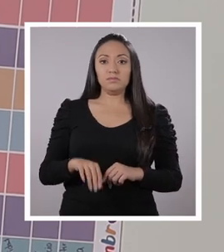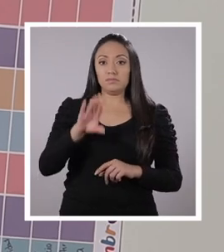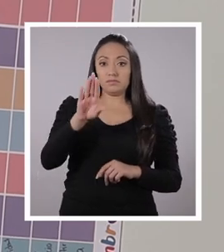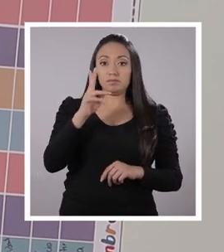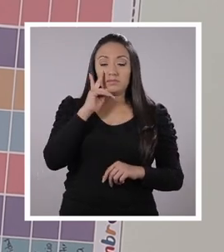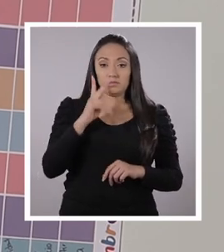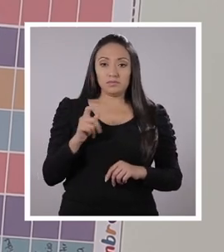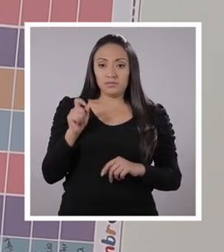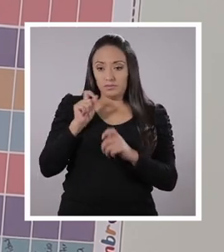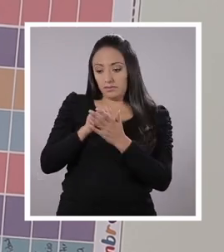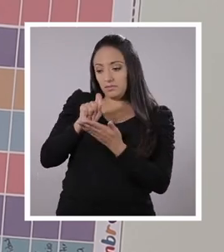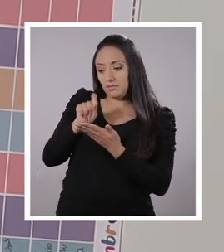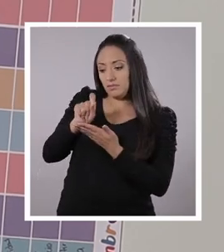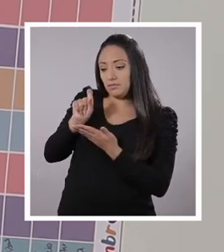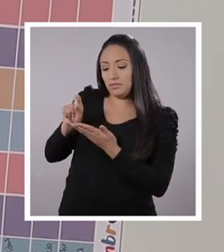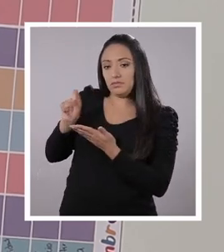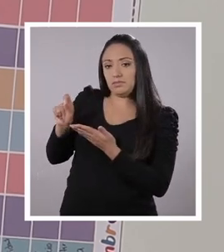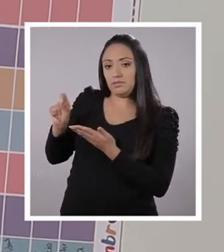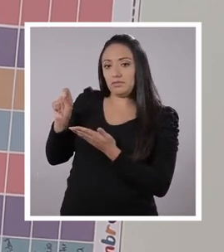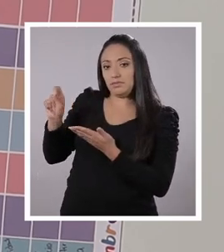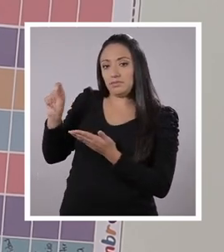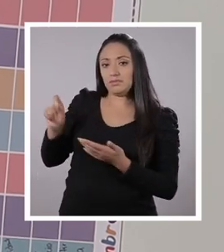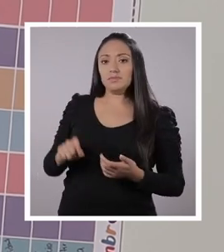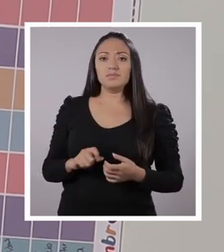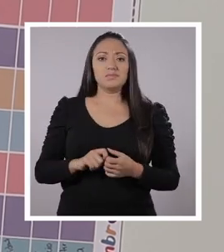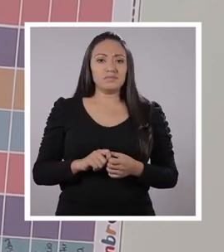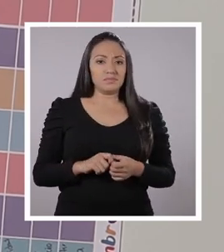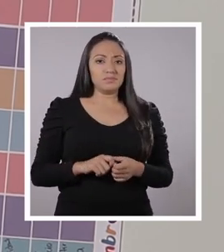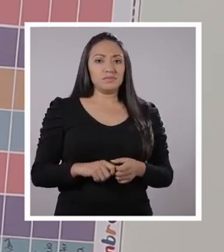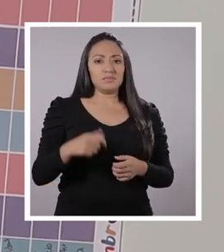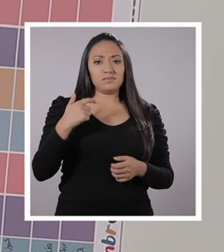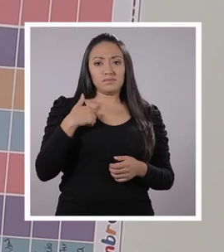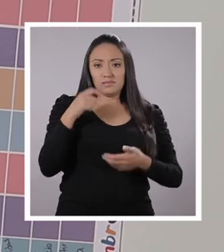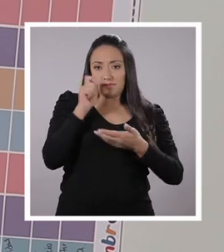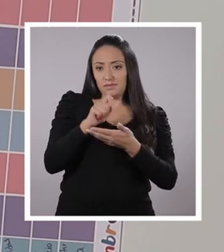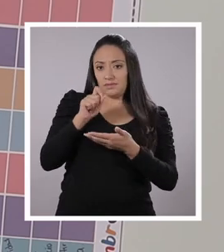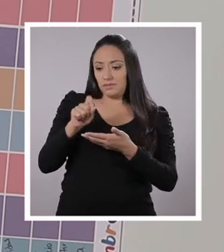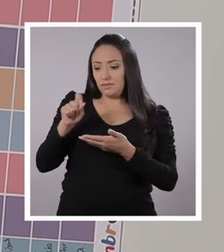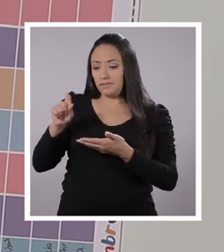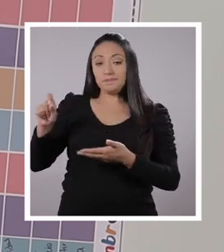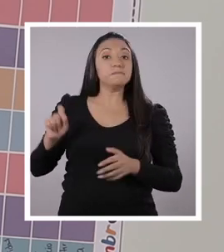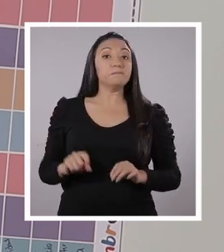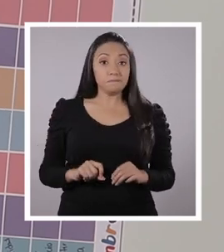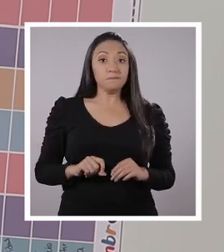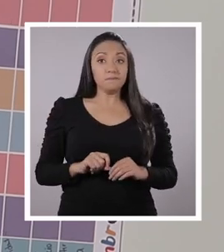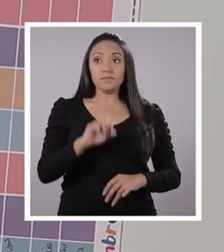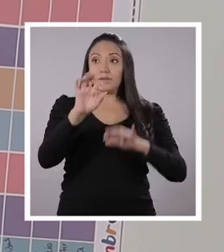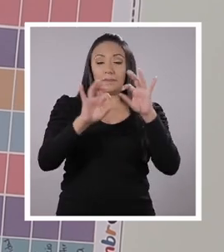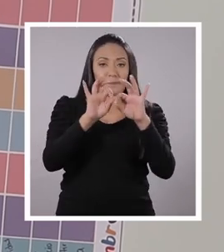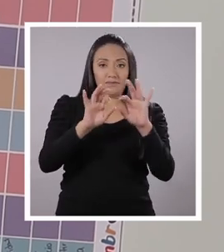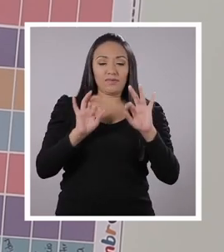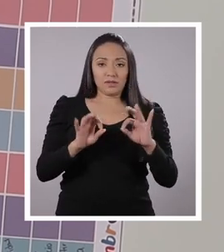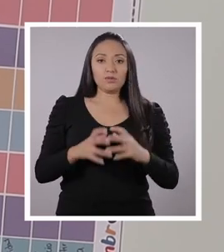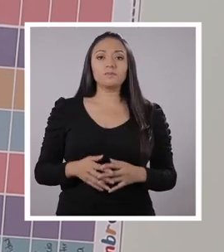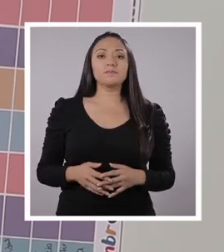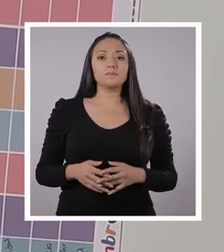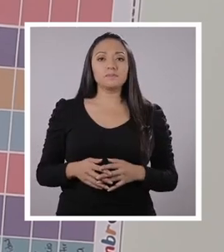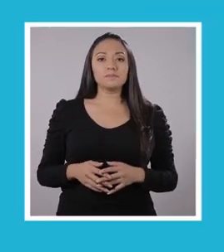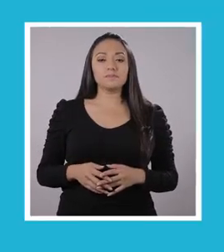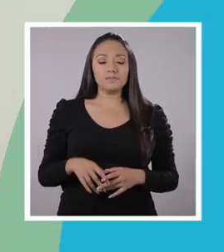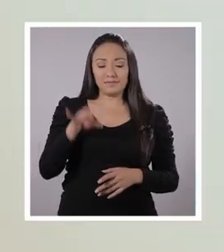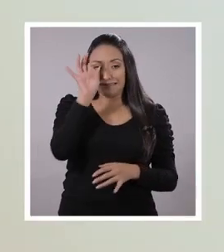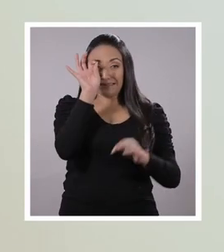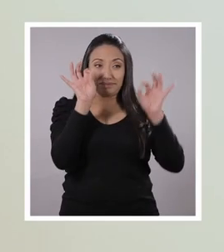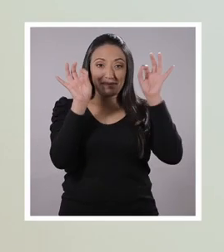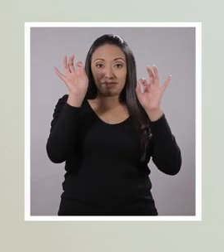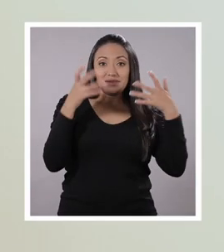necesita. Hasta ahí. Yo voy a virar mi cartulina porque te cuento que yo así dibujo mejor. Ya. Perfecto. Todas las técnicas son válidas, ¿de